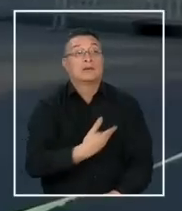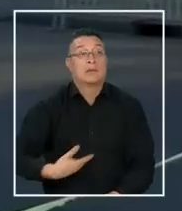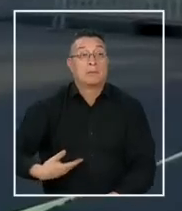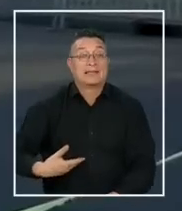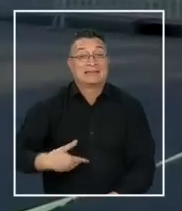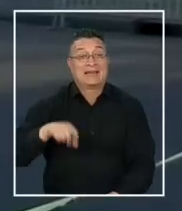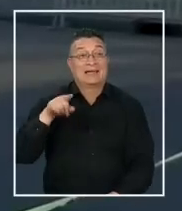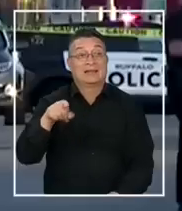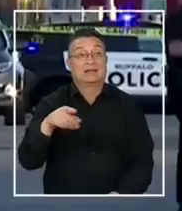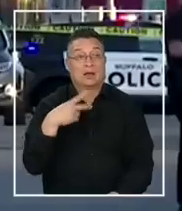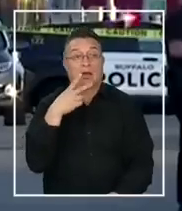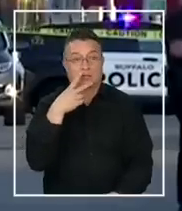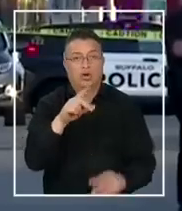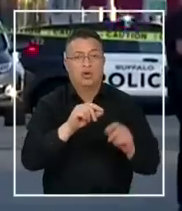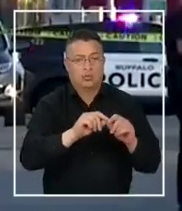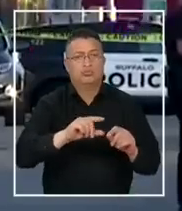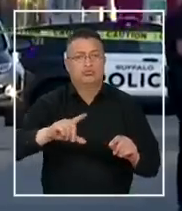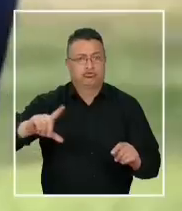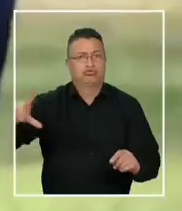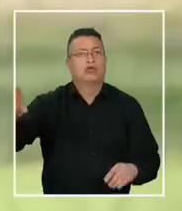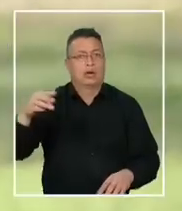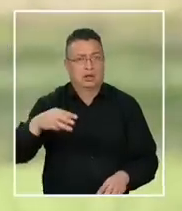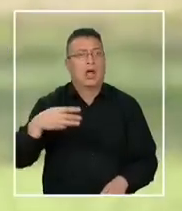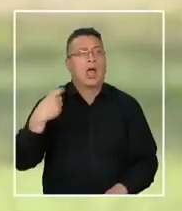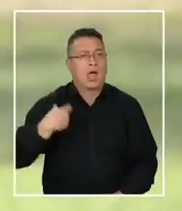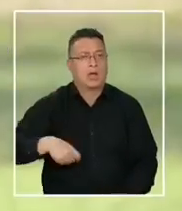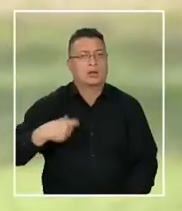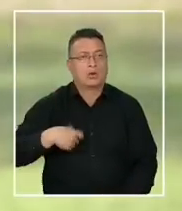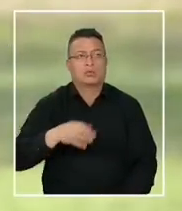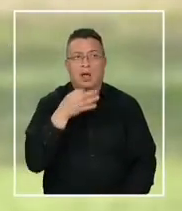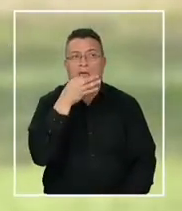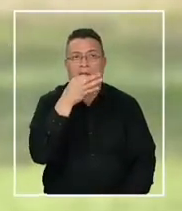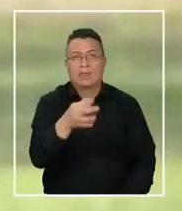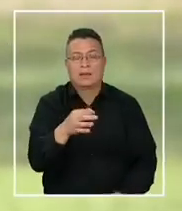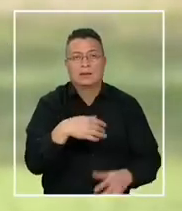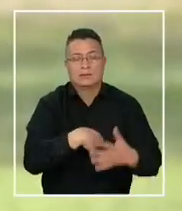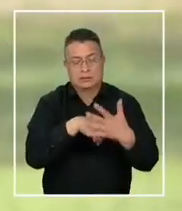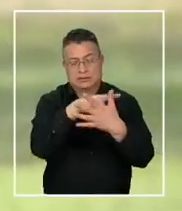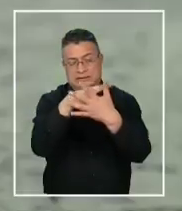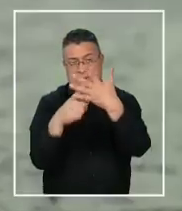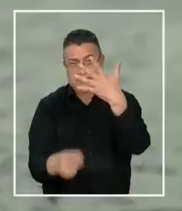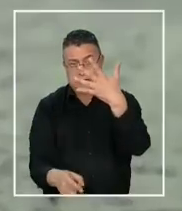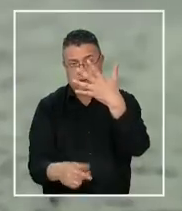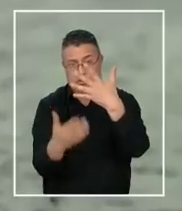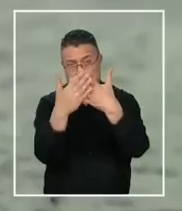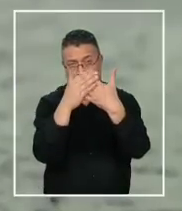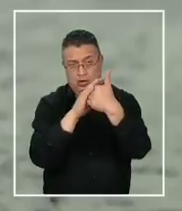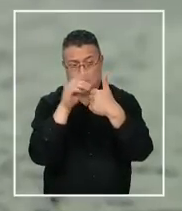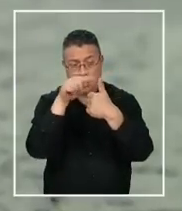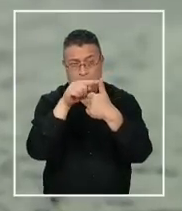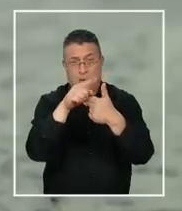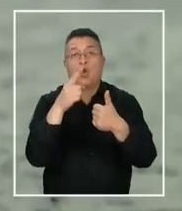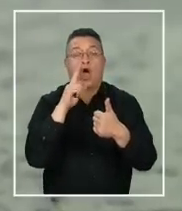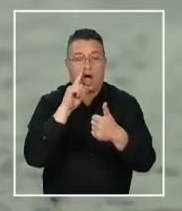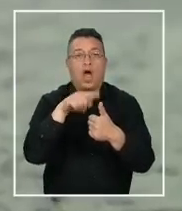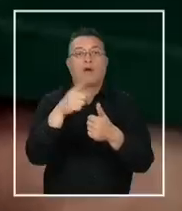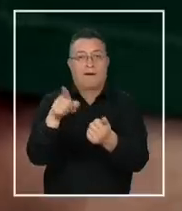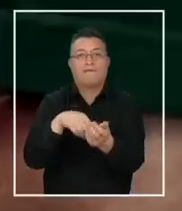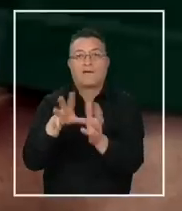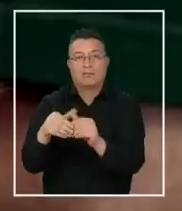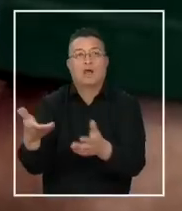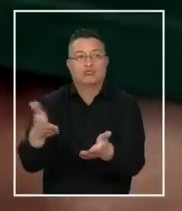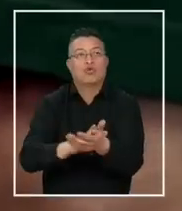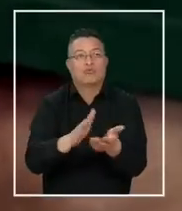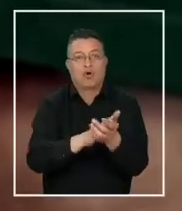Harris reflejó el aumento de violencia en Estados Unidos, señalando que uno de cada cinco estadounidenses ha perdido algún miembro de su familia producto